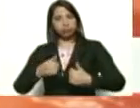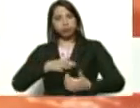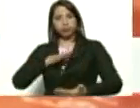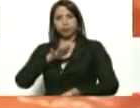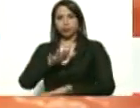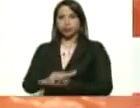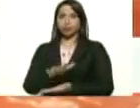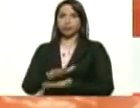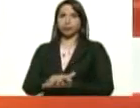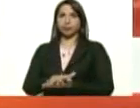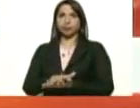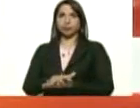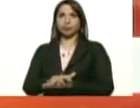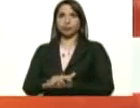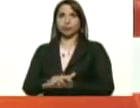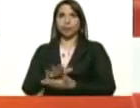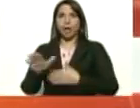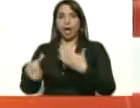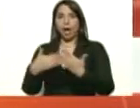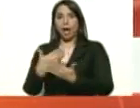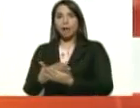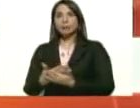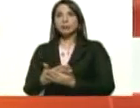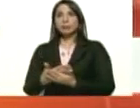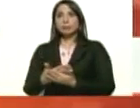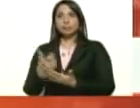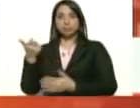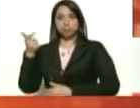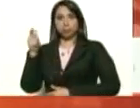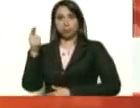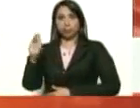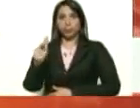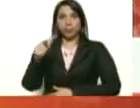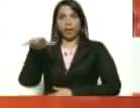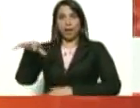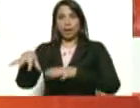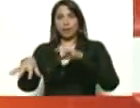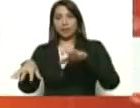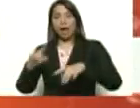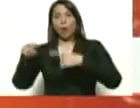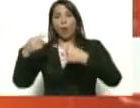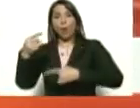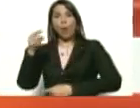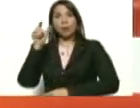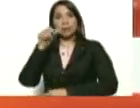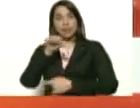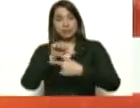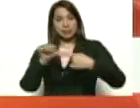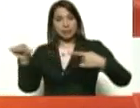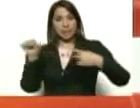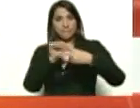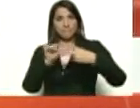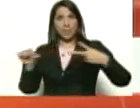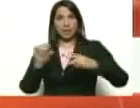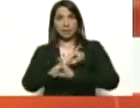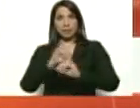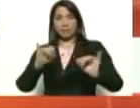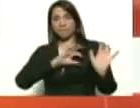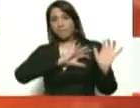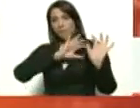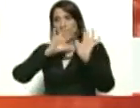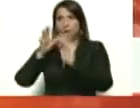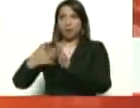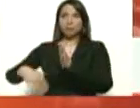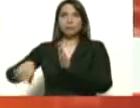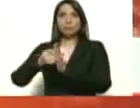a sus estados, a sus hogares. Quiere decir que ya para la próxima semana habrán retornado, de los que